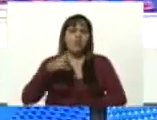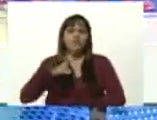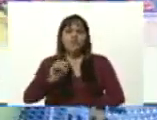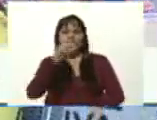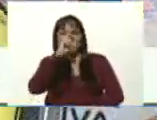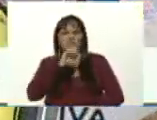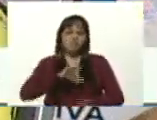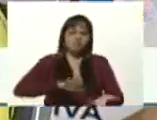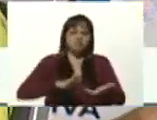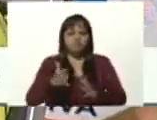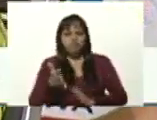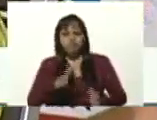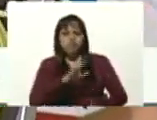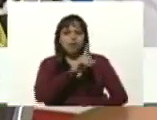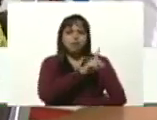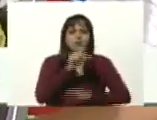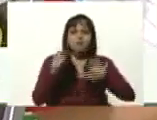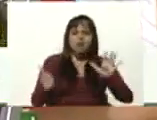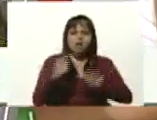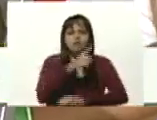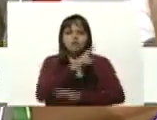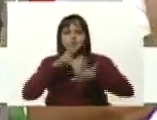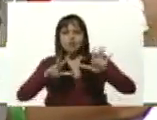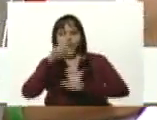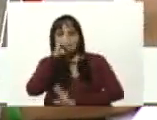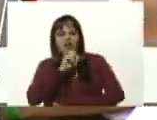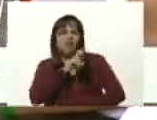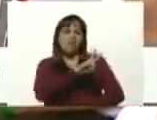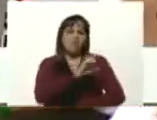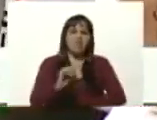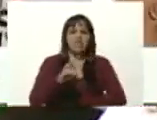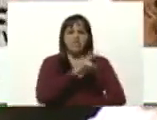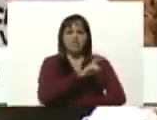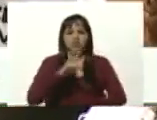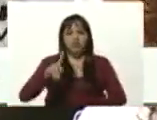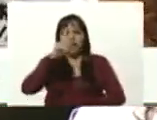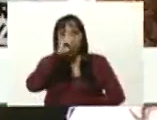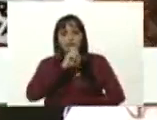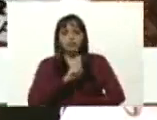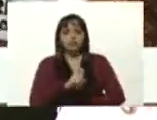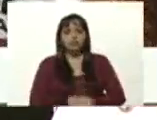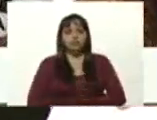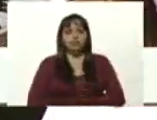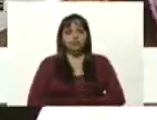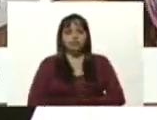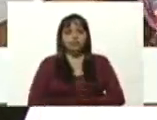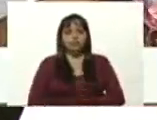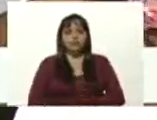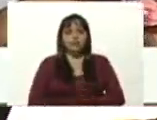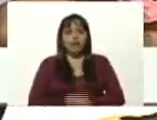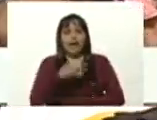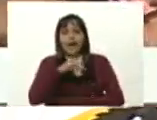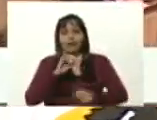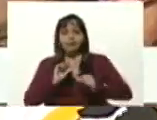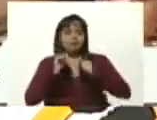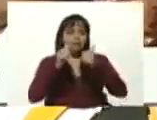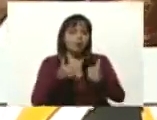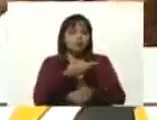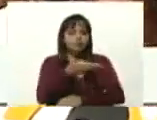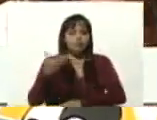promedio. 16, 18, 20, 22. Están en la primera línea de la juventud.